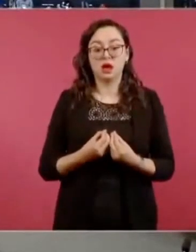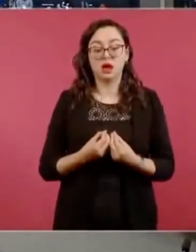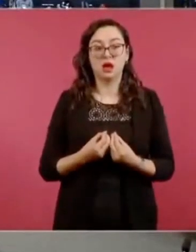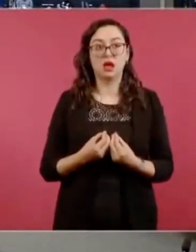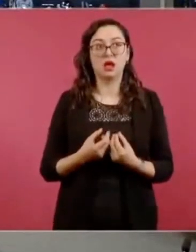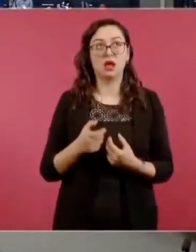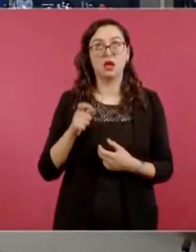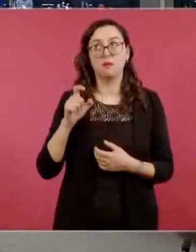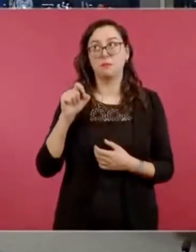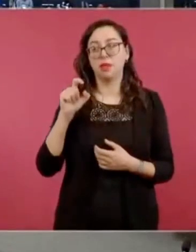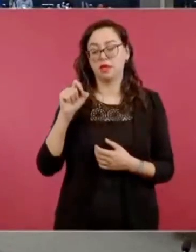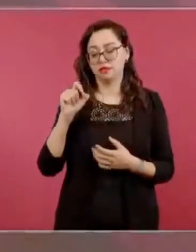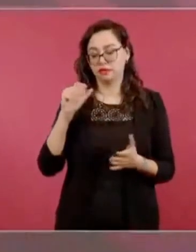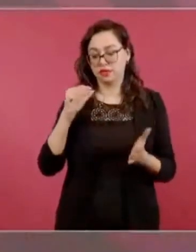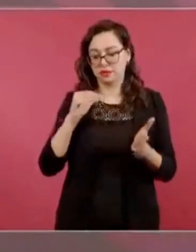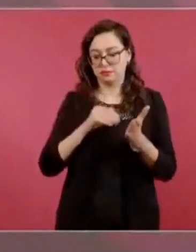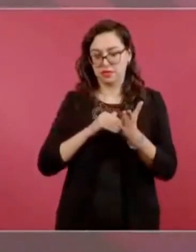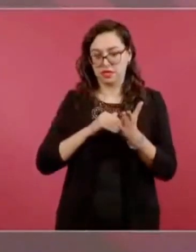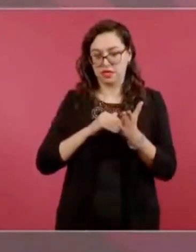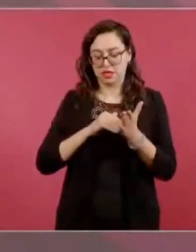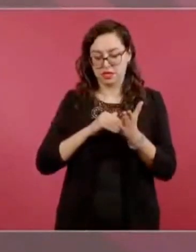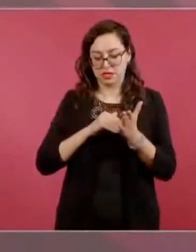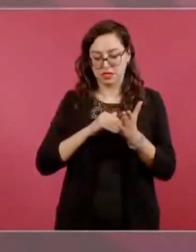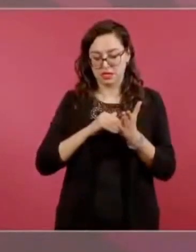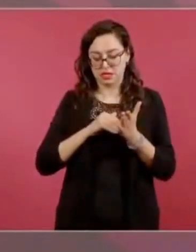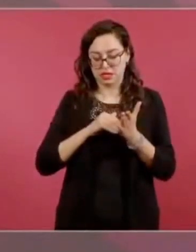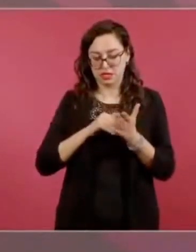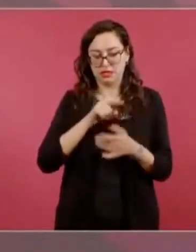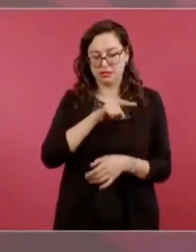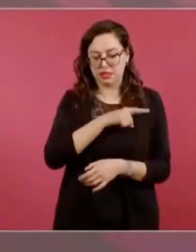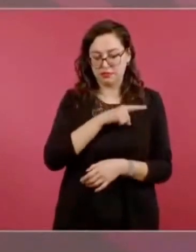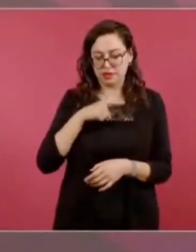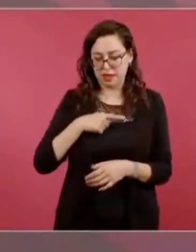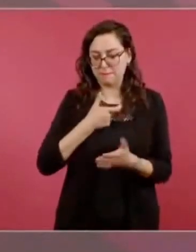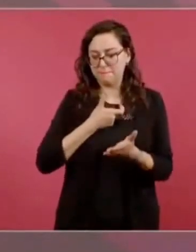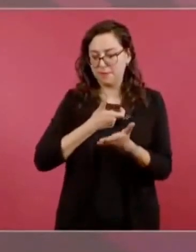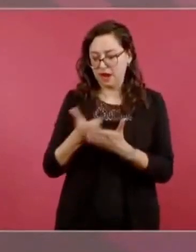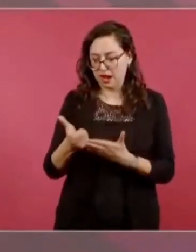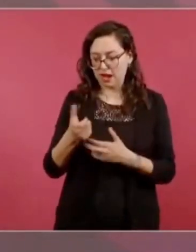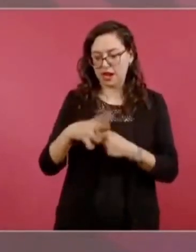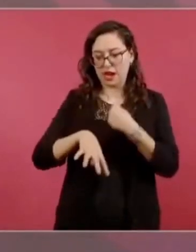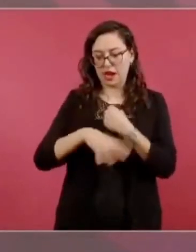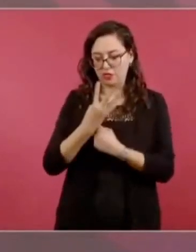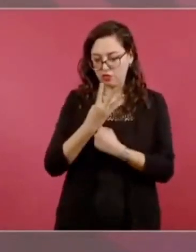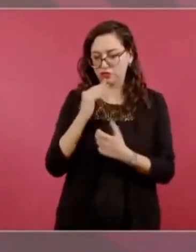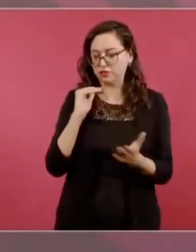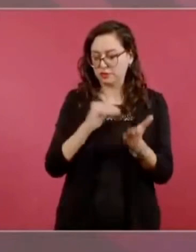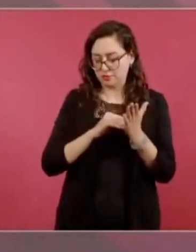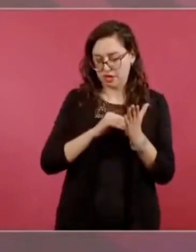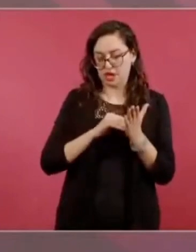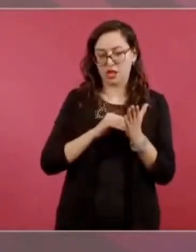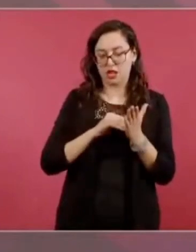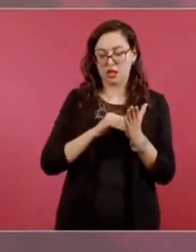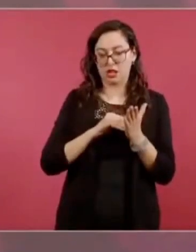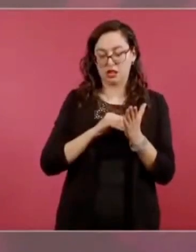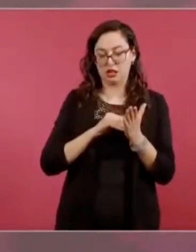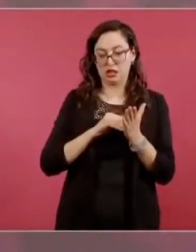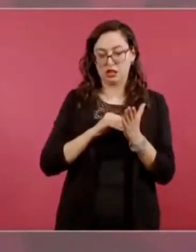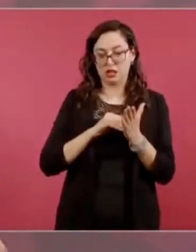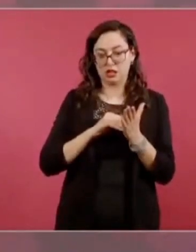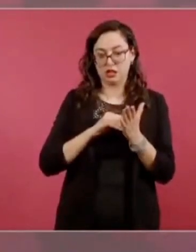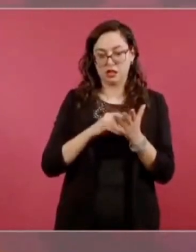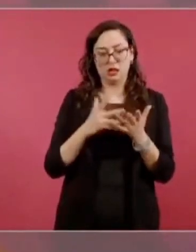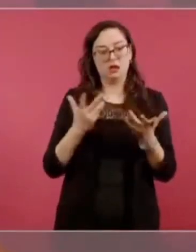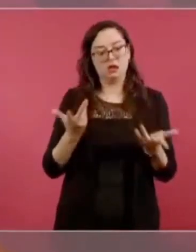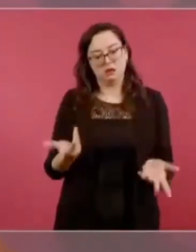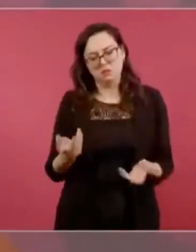aquel entonces eran 14, quedaban 14 con